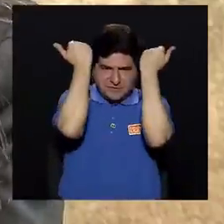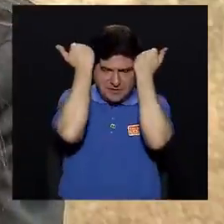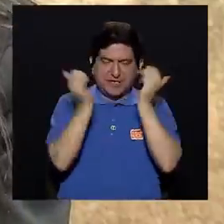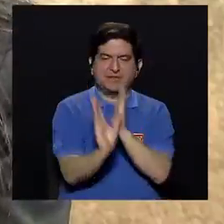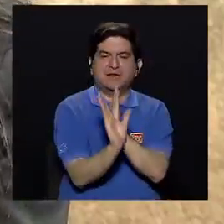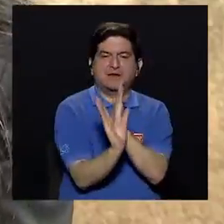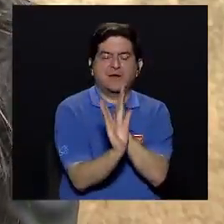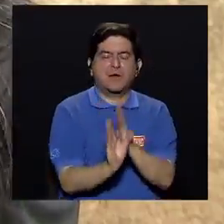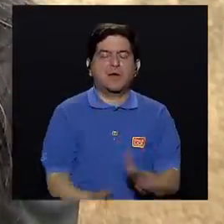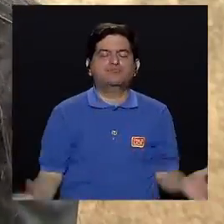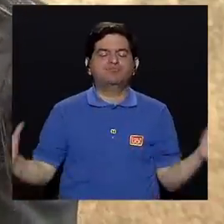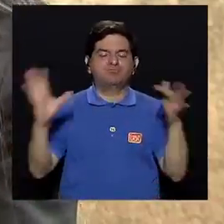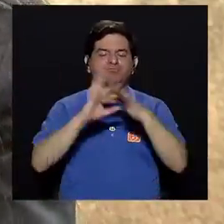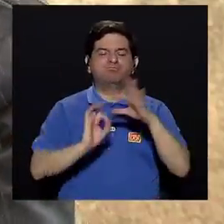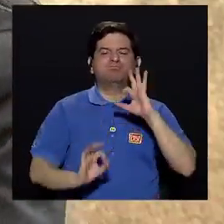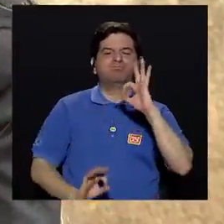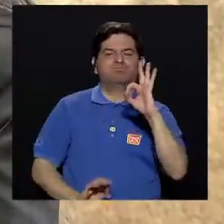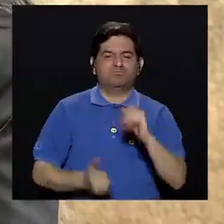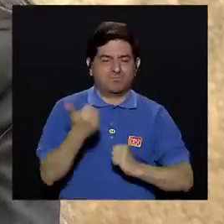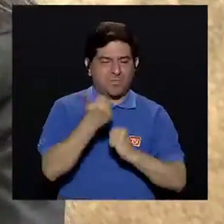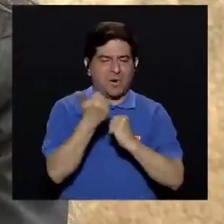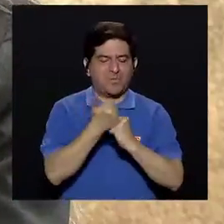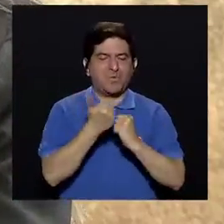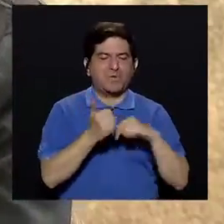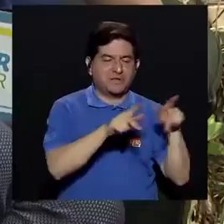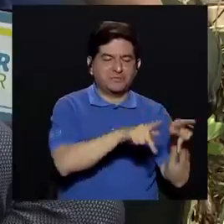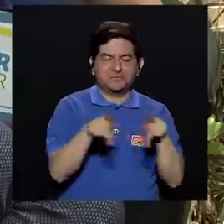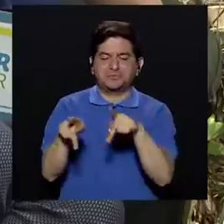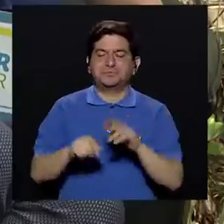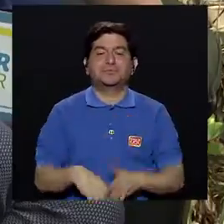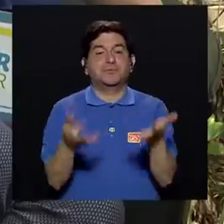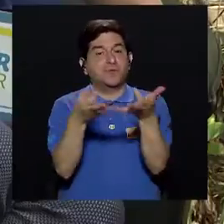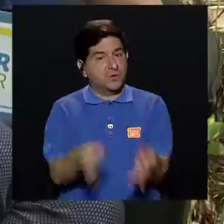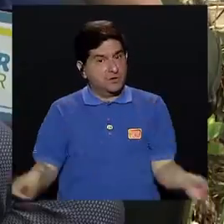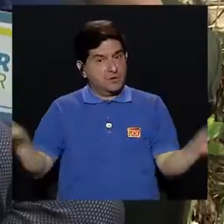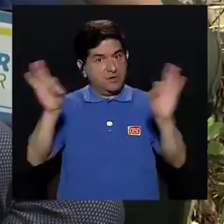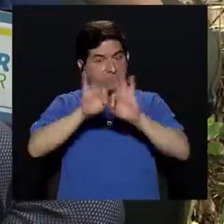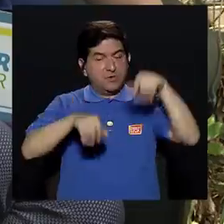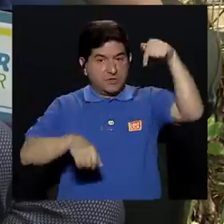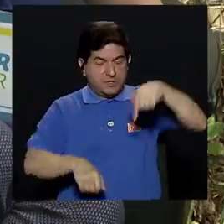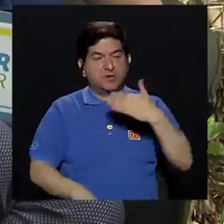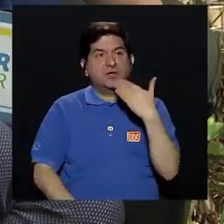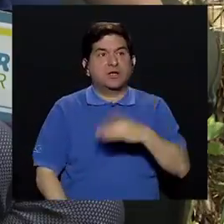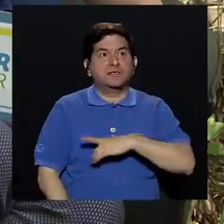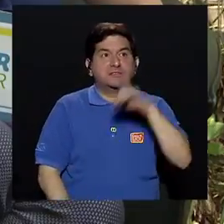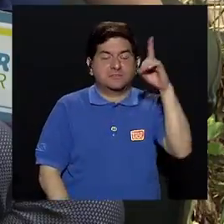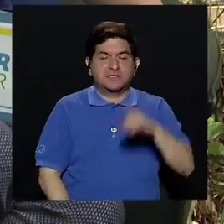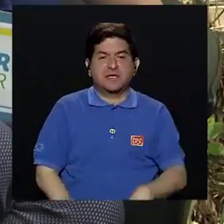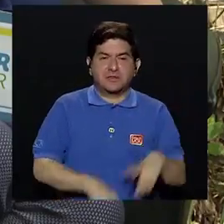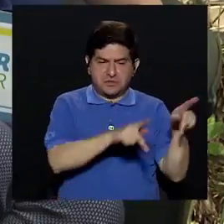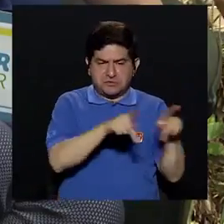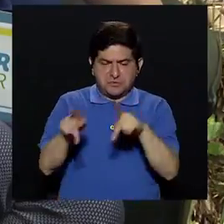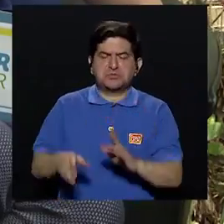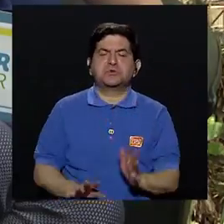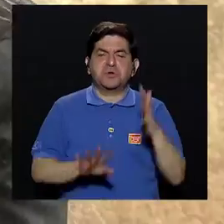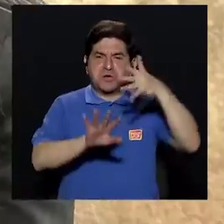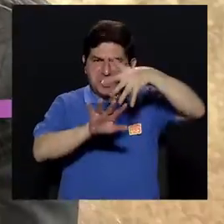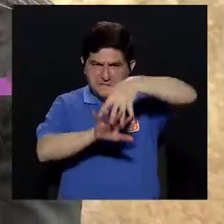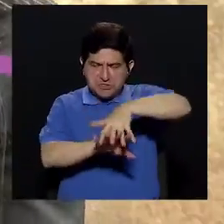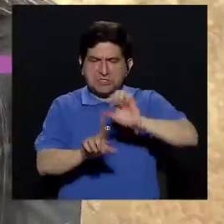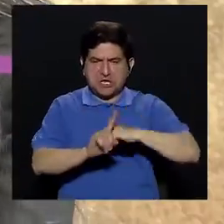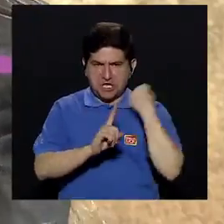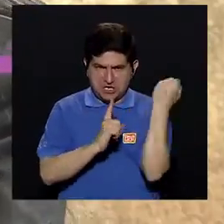un buen enlace y nos da apoyo a los pacientes si es importante que hoy día gracias a Dios los pacientes se integran a la sociedad